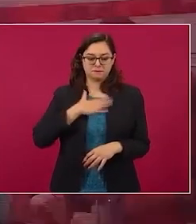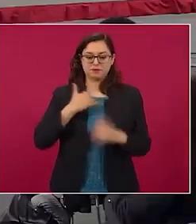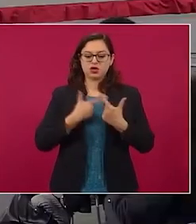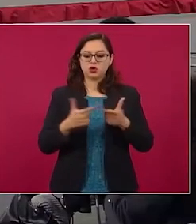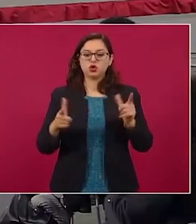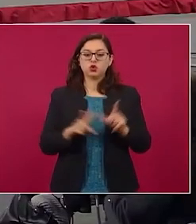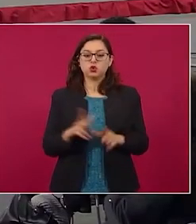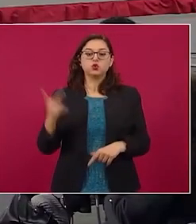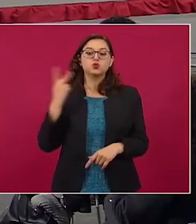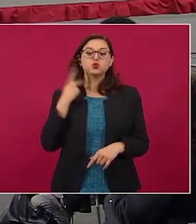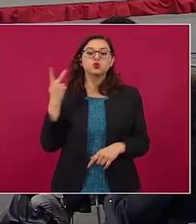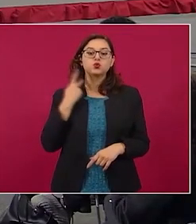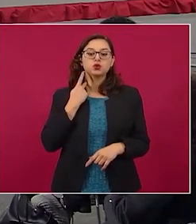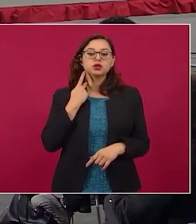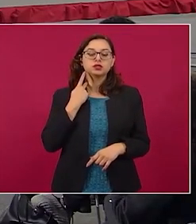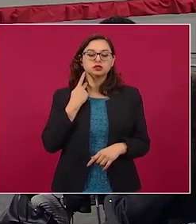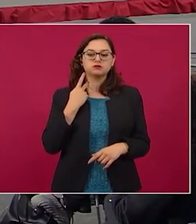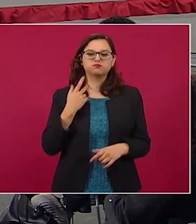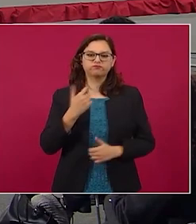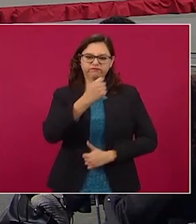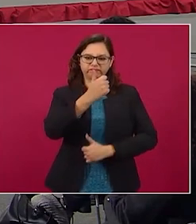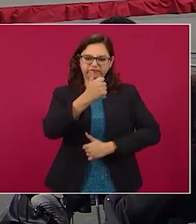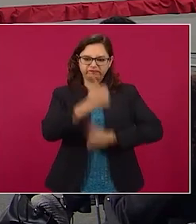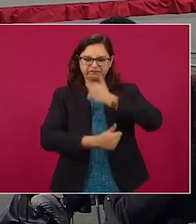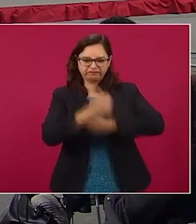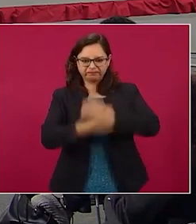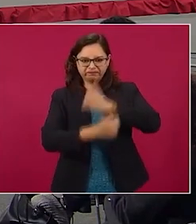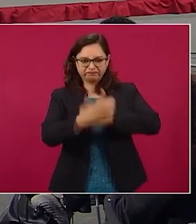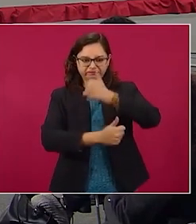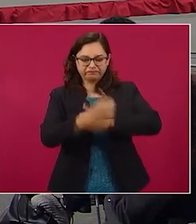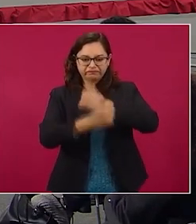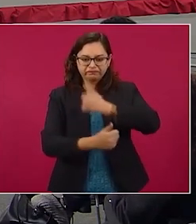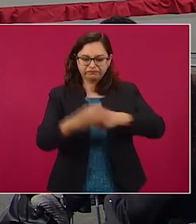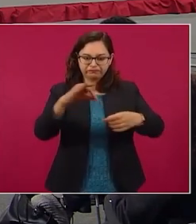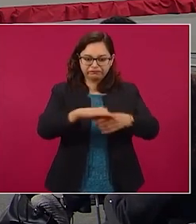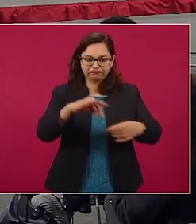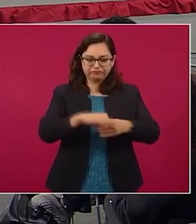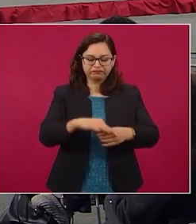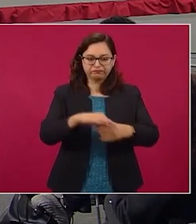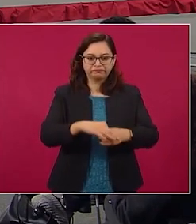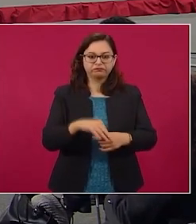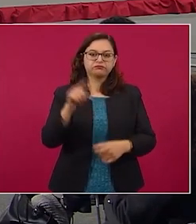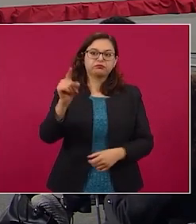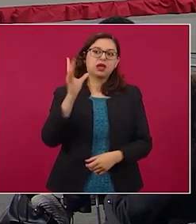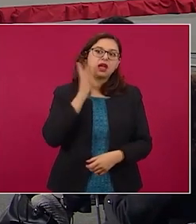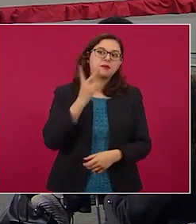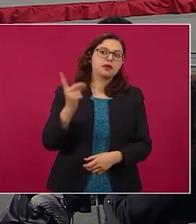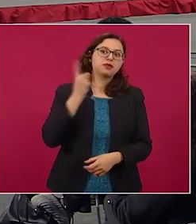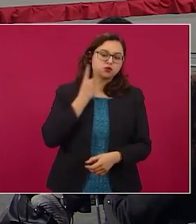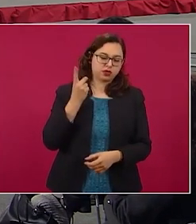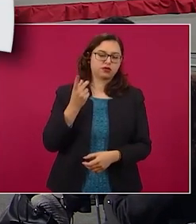logró el segundo lugar en la Cámara de Diputados.